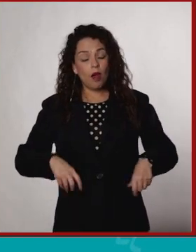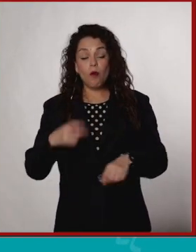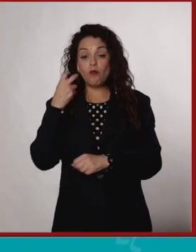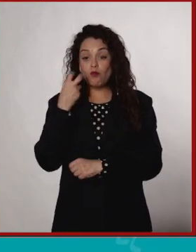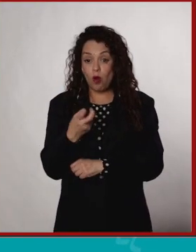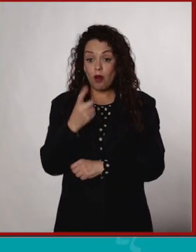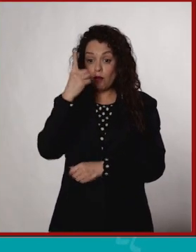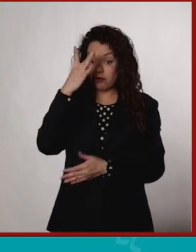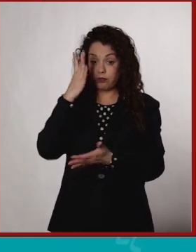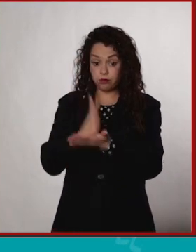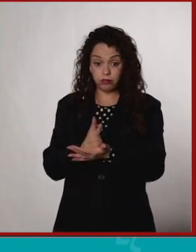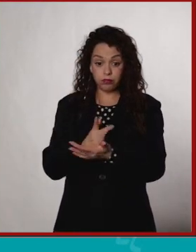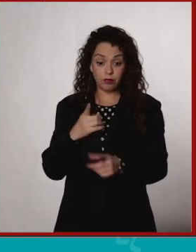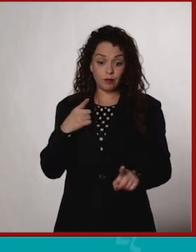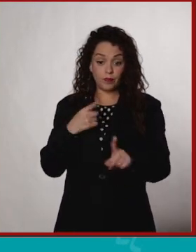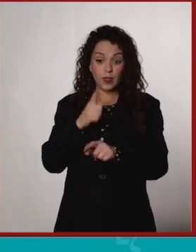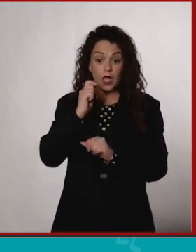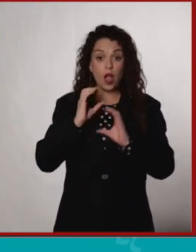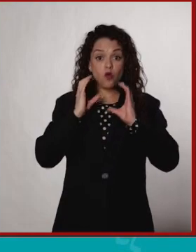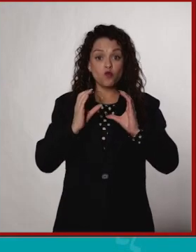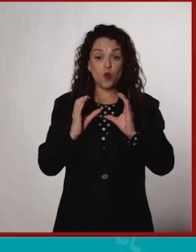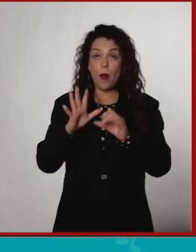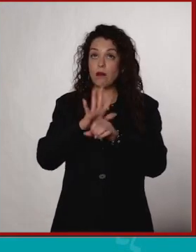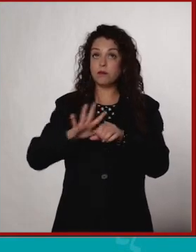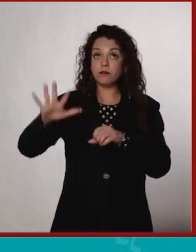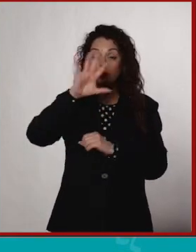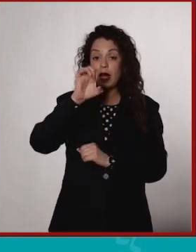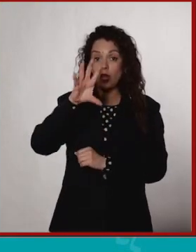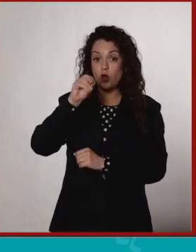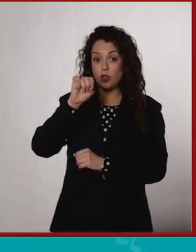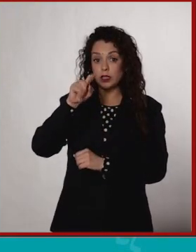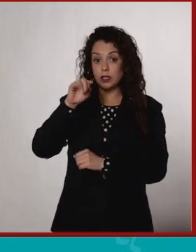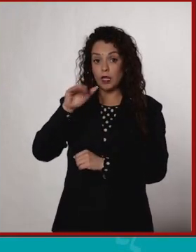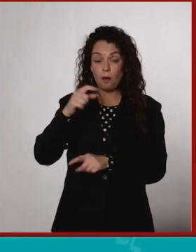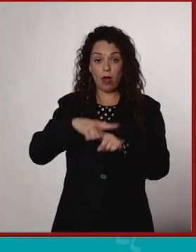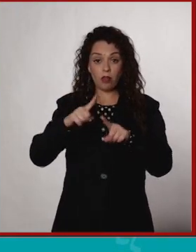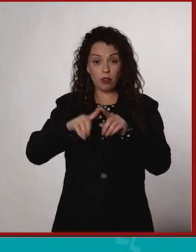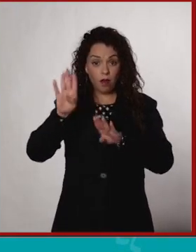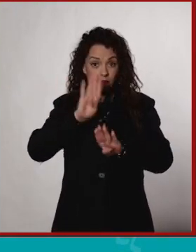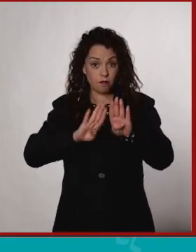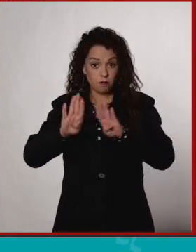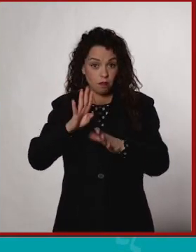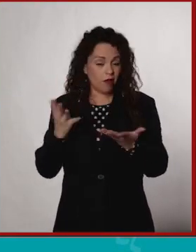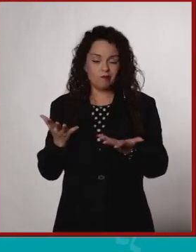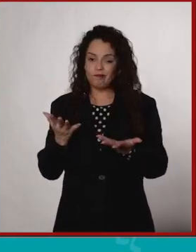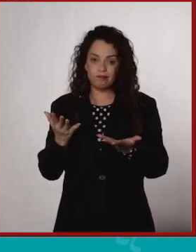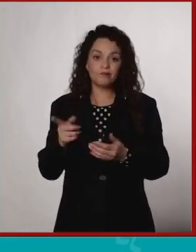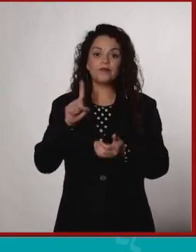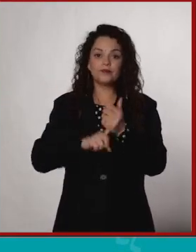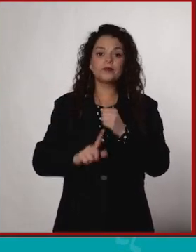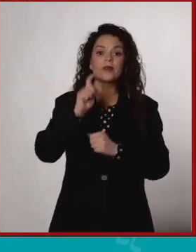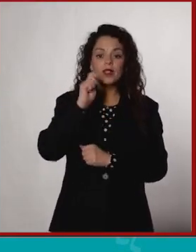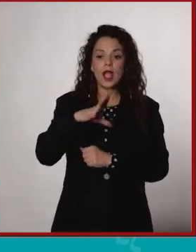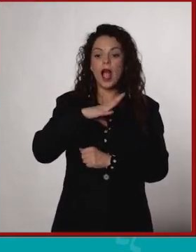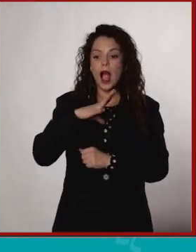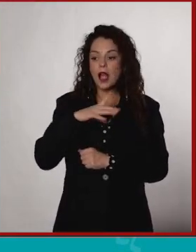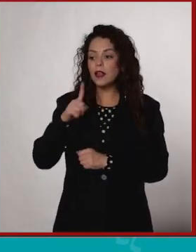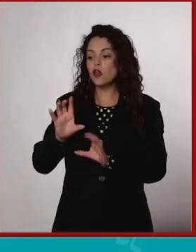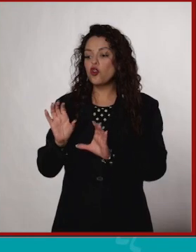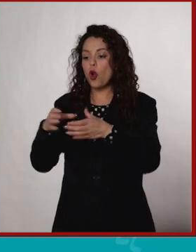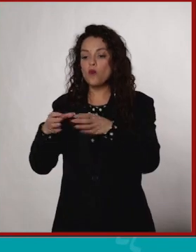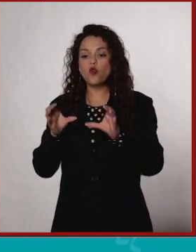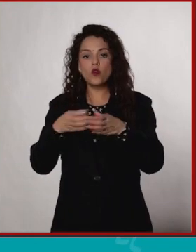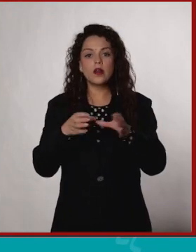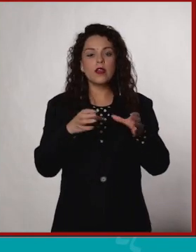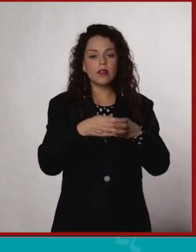actividades. Por eso, no solo se dirige a conservar los ecosistemas y su biodiversidad, sino también involucra